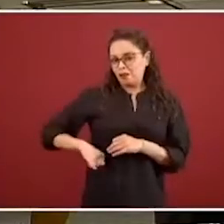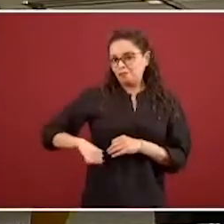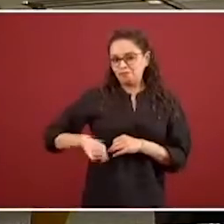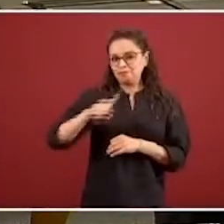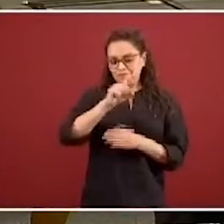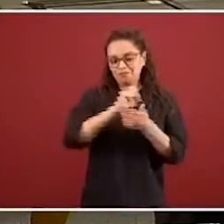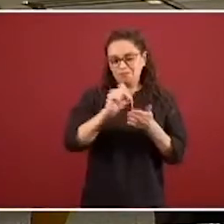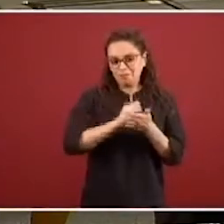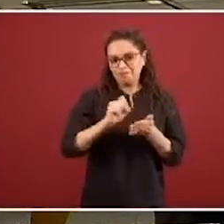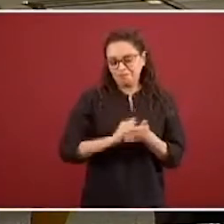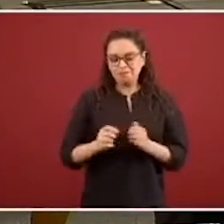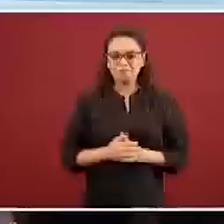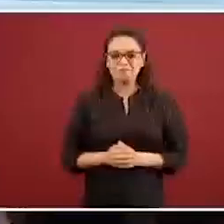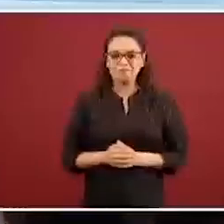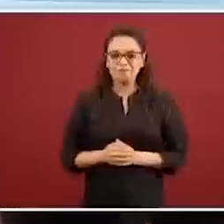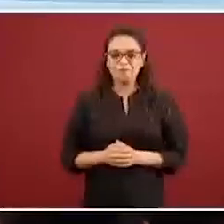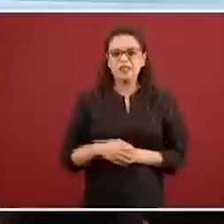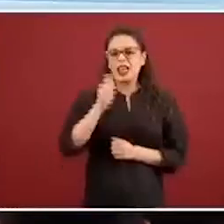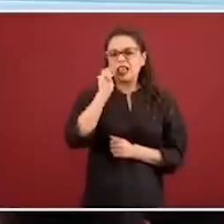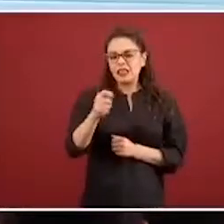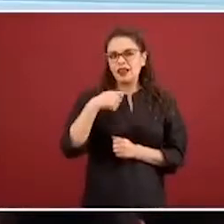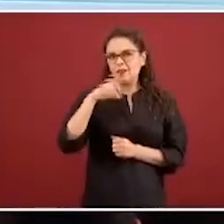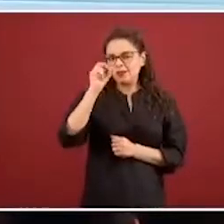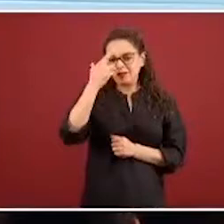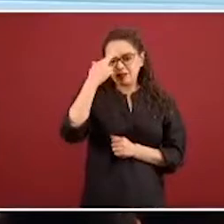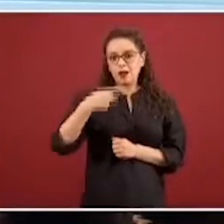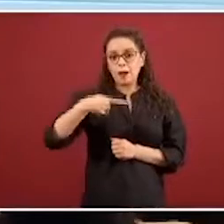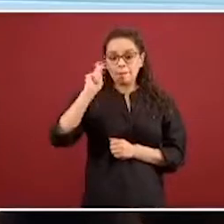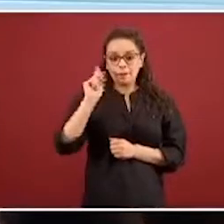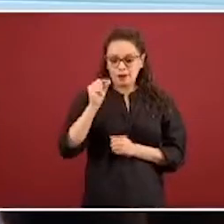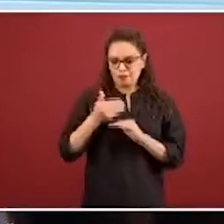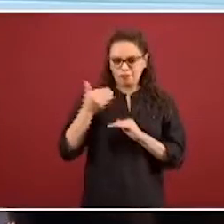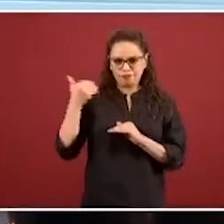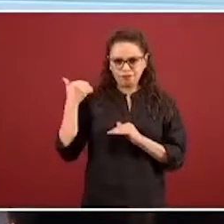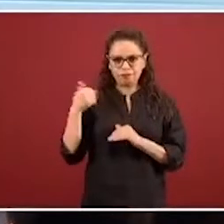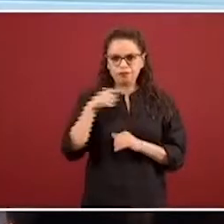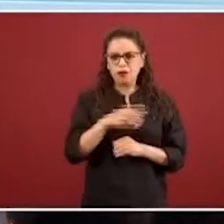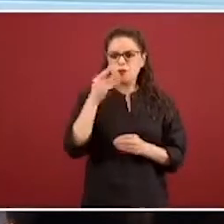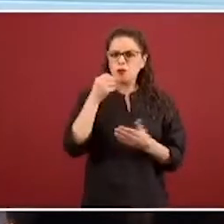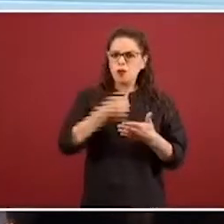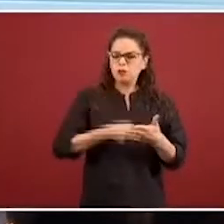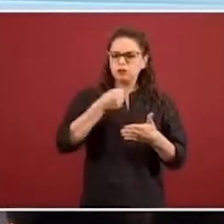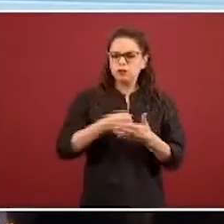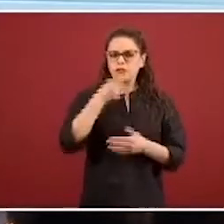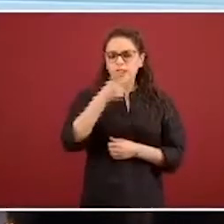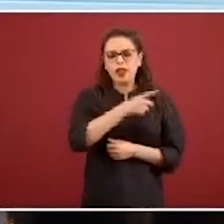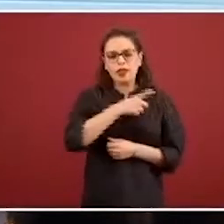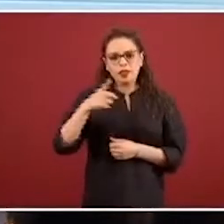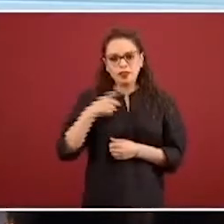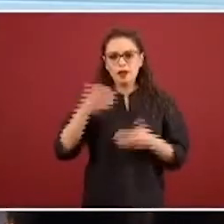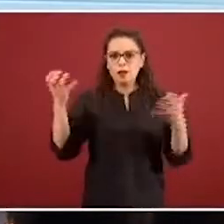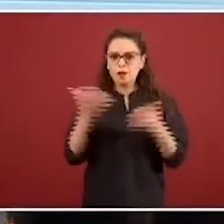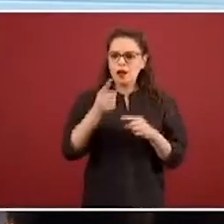y se contemplan personas a las que no se les ha realizado la prueba o son asintomáticas, pero además señaló que sus 26 mil 519